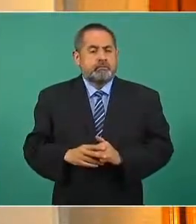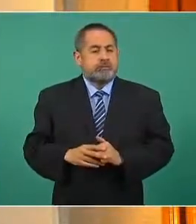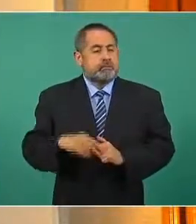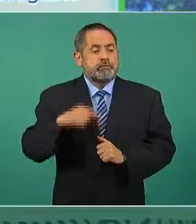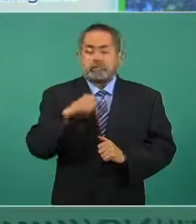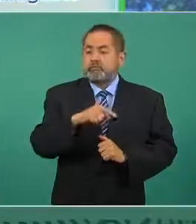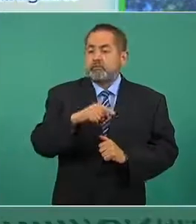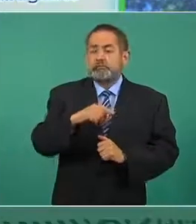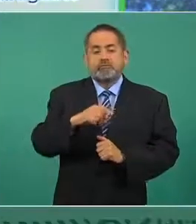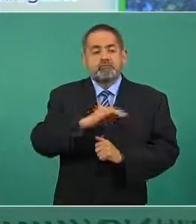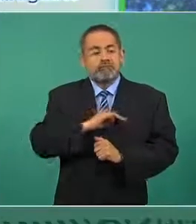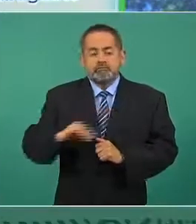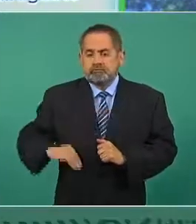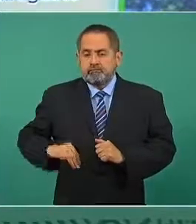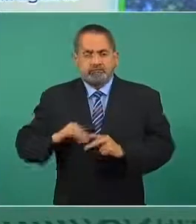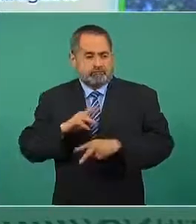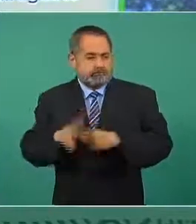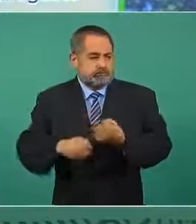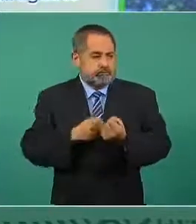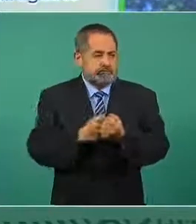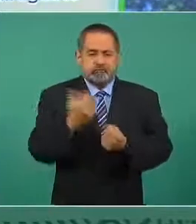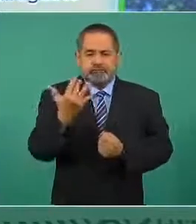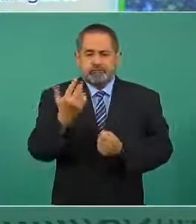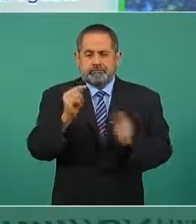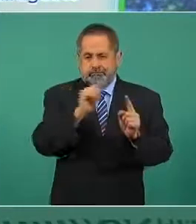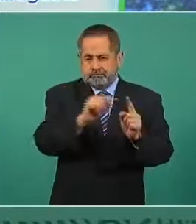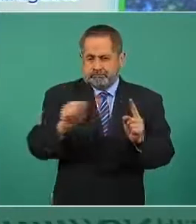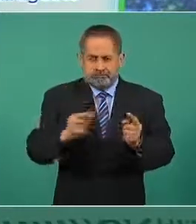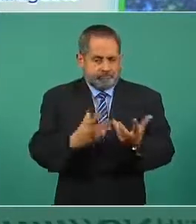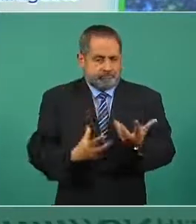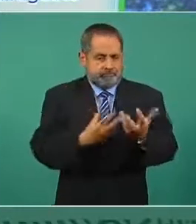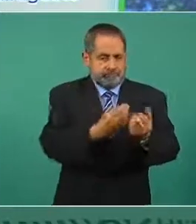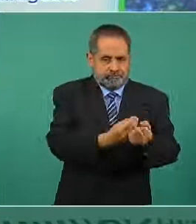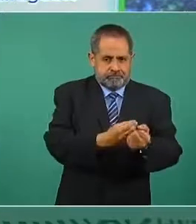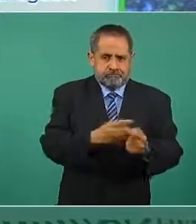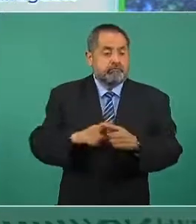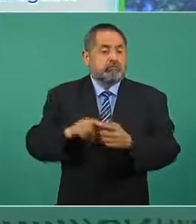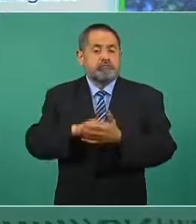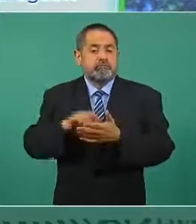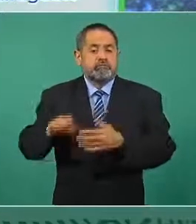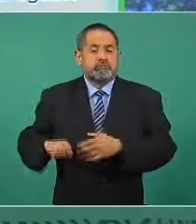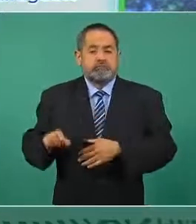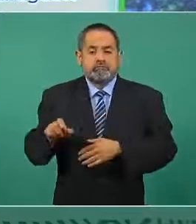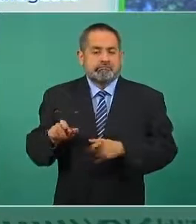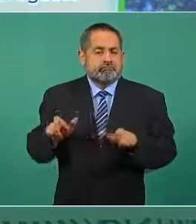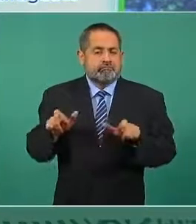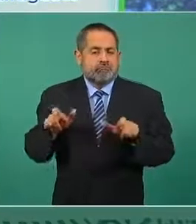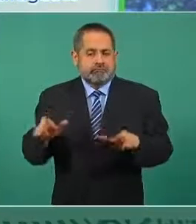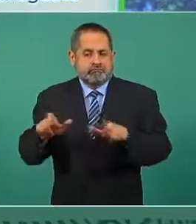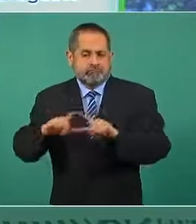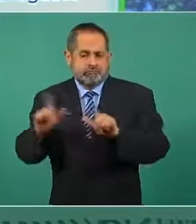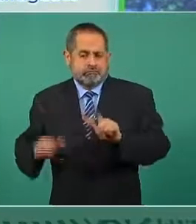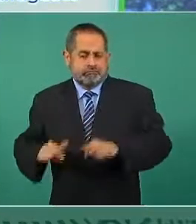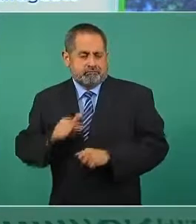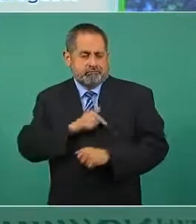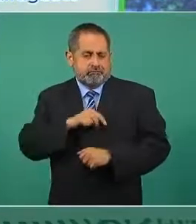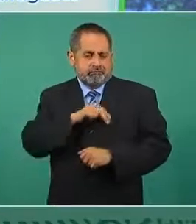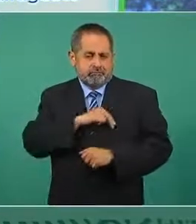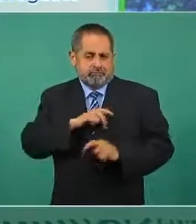estableció un refuerzo importante ya fuera de Guardia Nacional, de Ejército o de Armada.